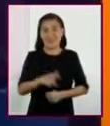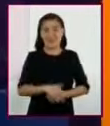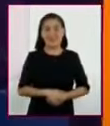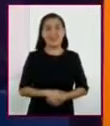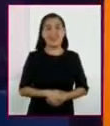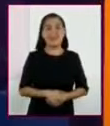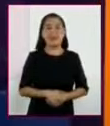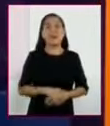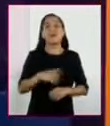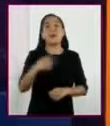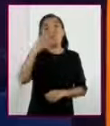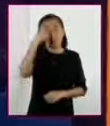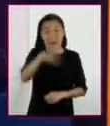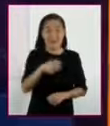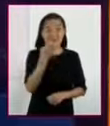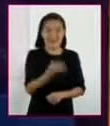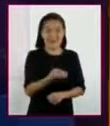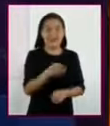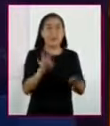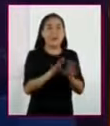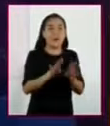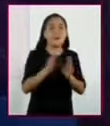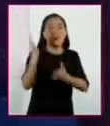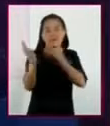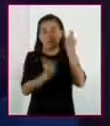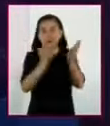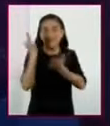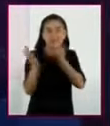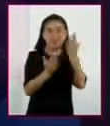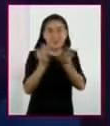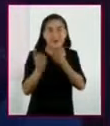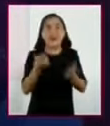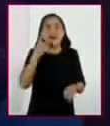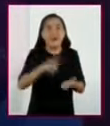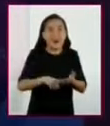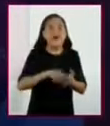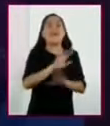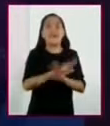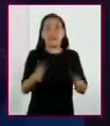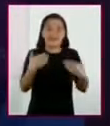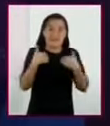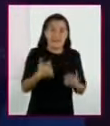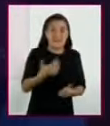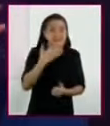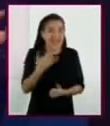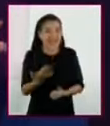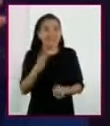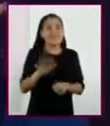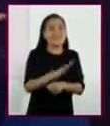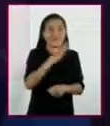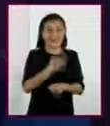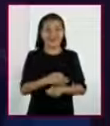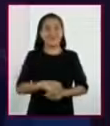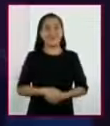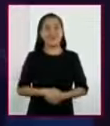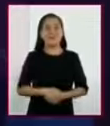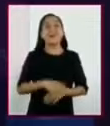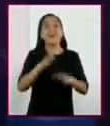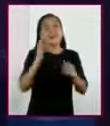Ya que al hacer esto, iremos evaluando qué tanto la comprendemos. Así que, queridos alumnos,